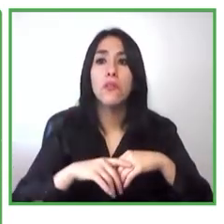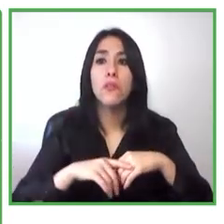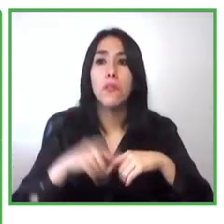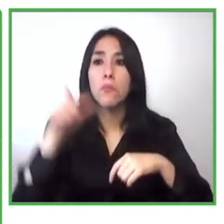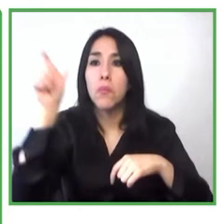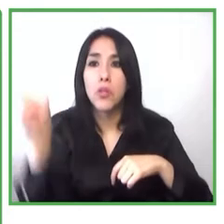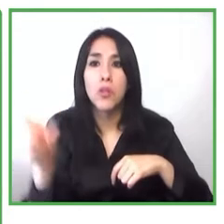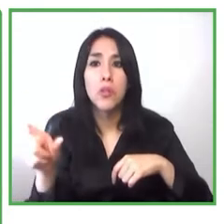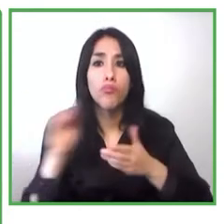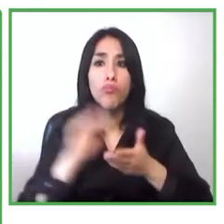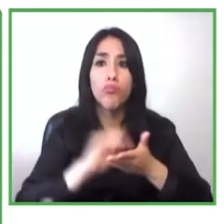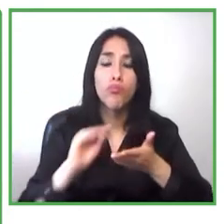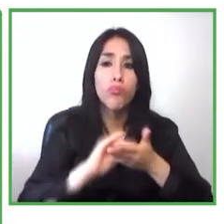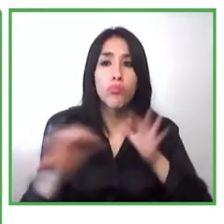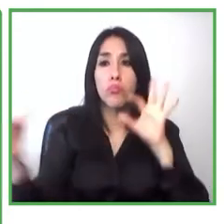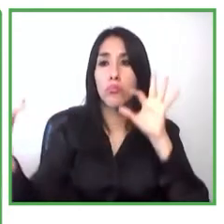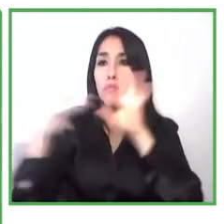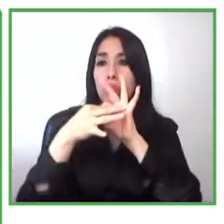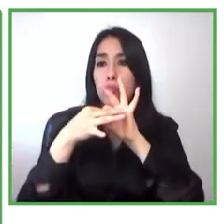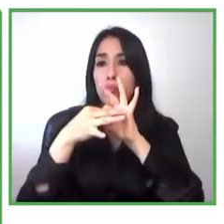ejemplo están realizando